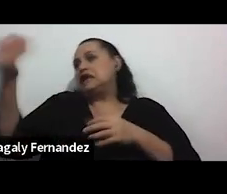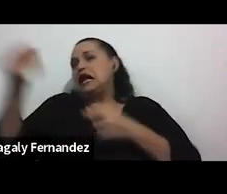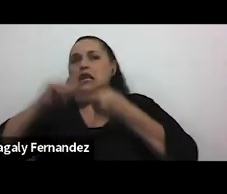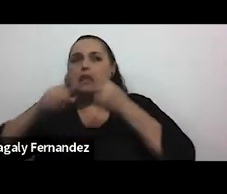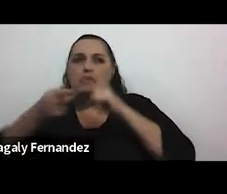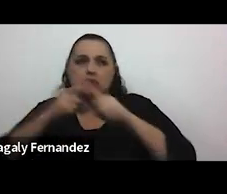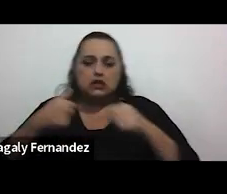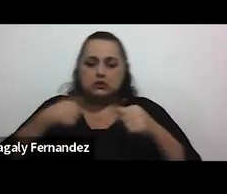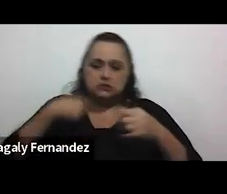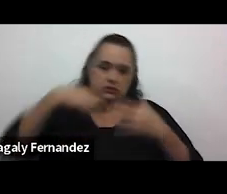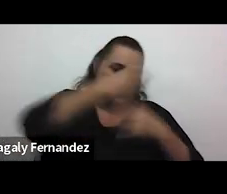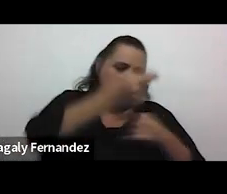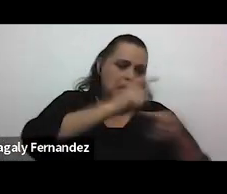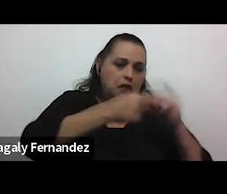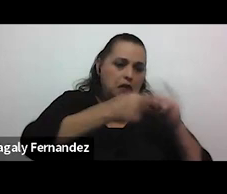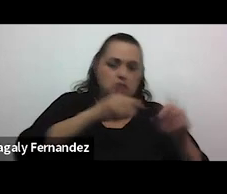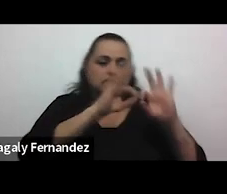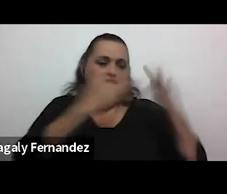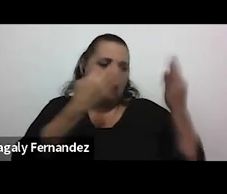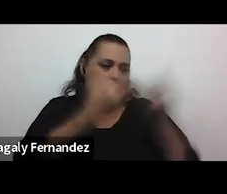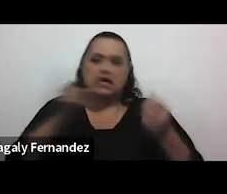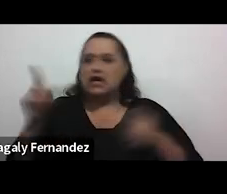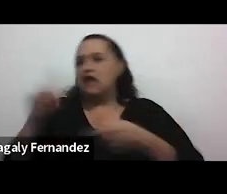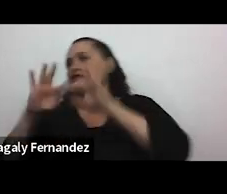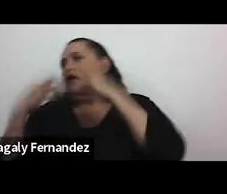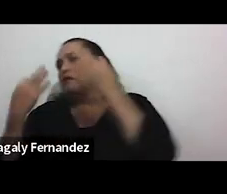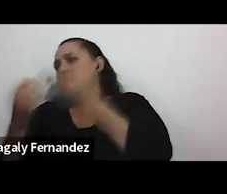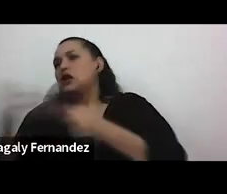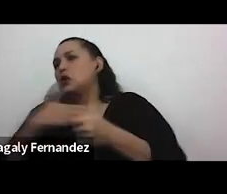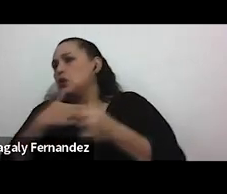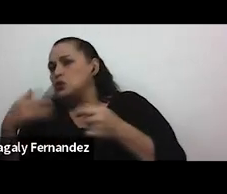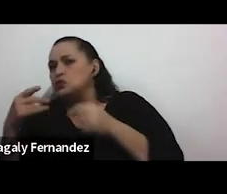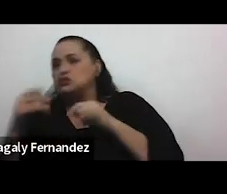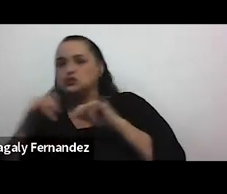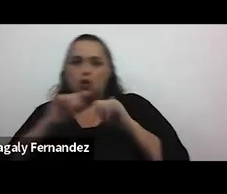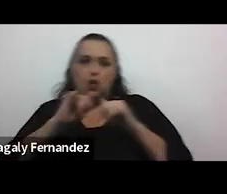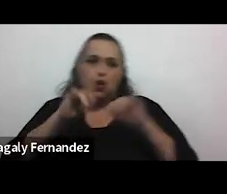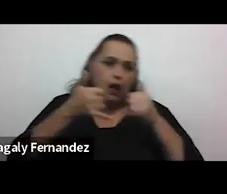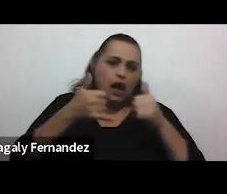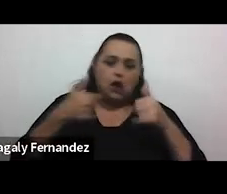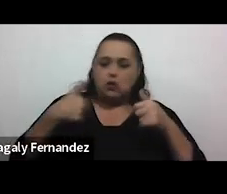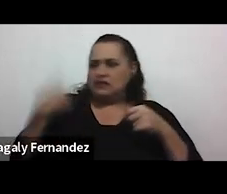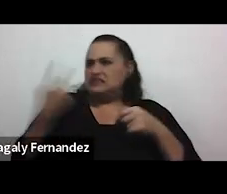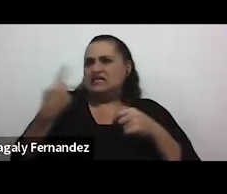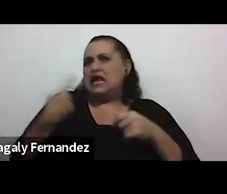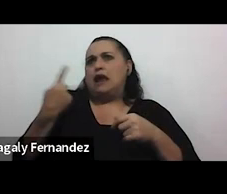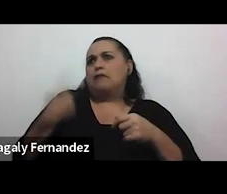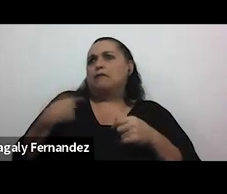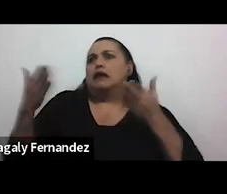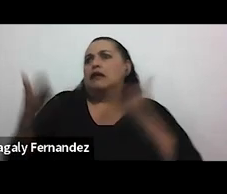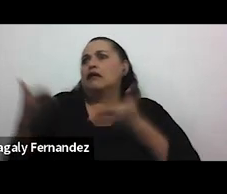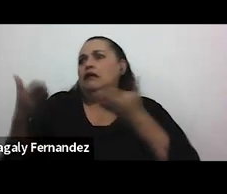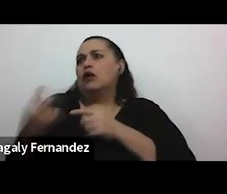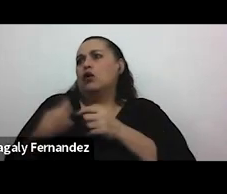nutre de su tiempo de familia se nutre de practicar algún hobby o deporte sin que su pareja siempre esté presente en